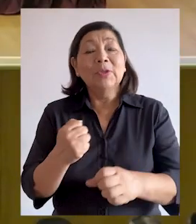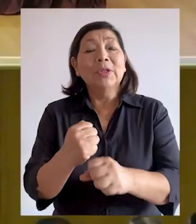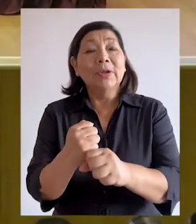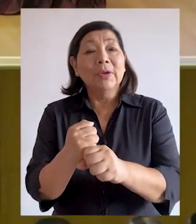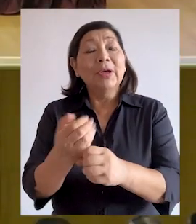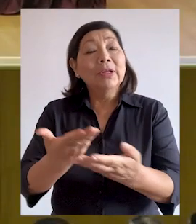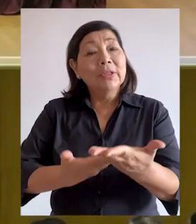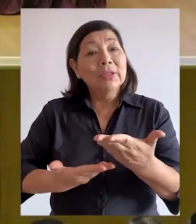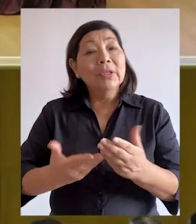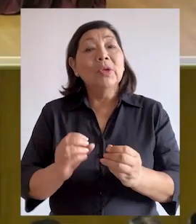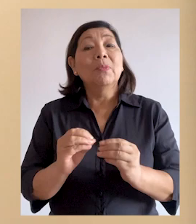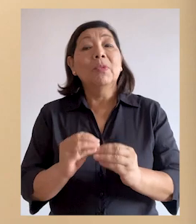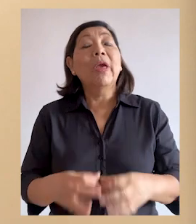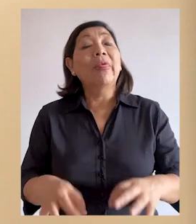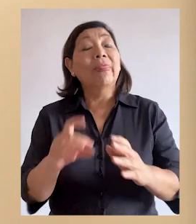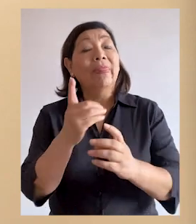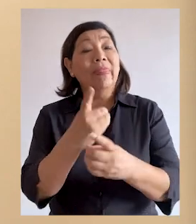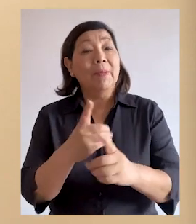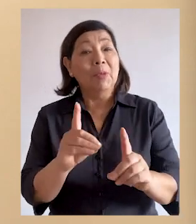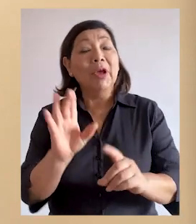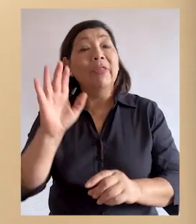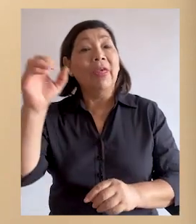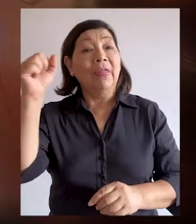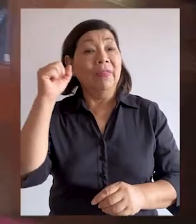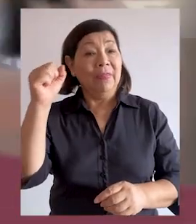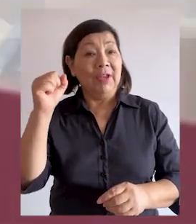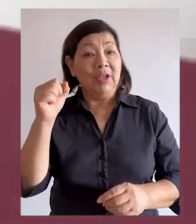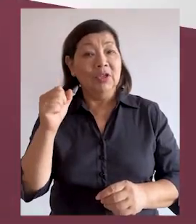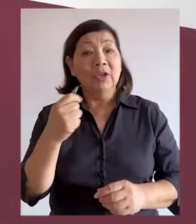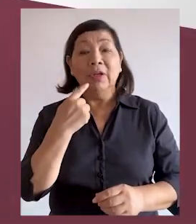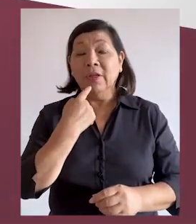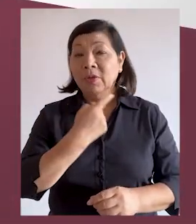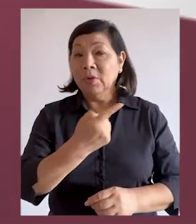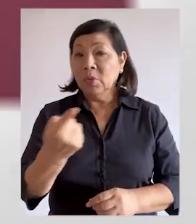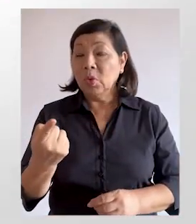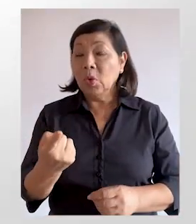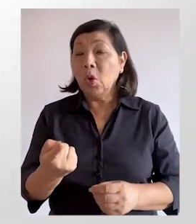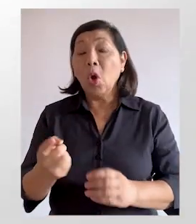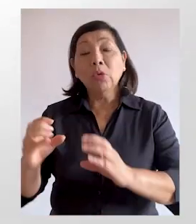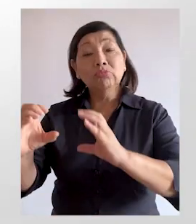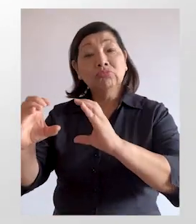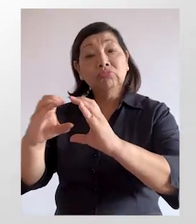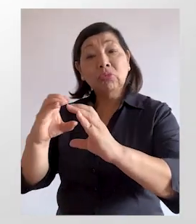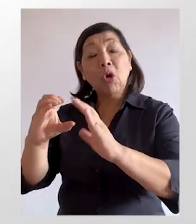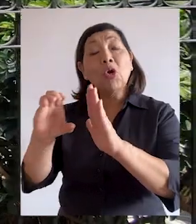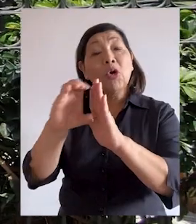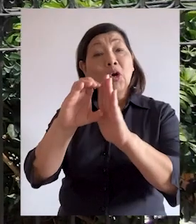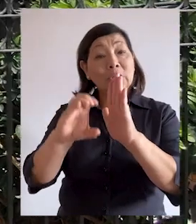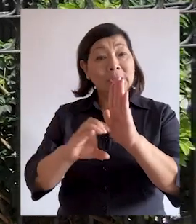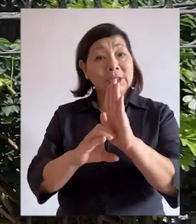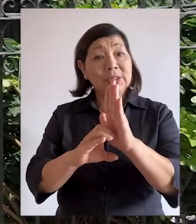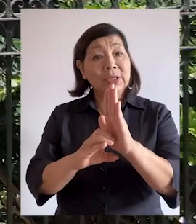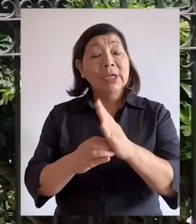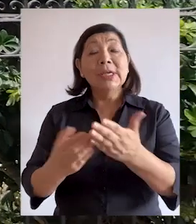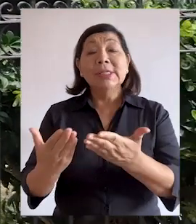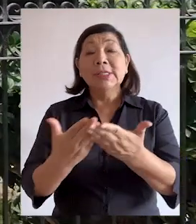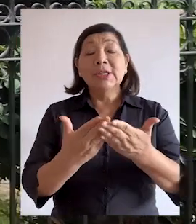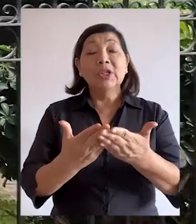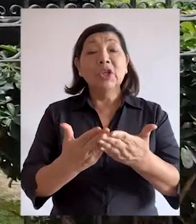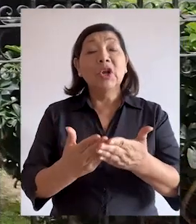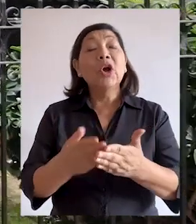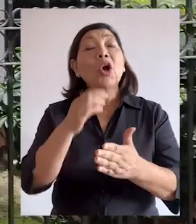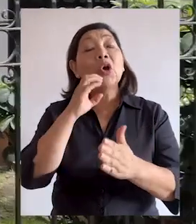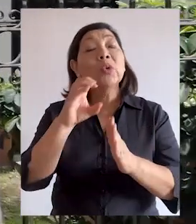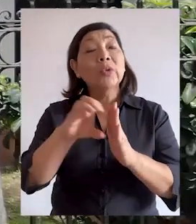funcionando el Estado Social y Democrático de Derecho. Así lo dio a conocer en un nuevo coloquio constitucional realizado por el Centro de